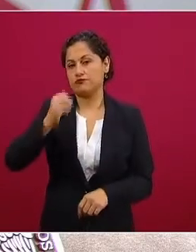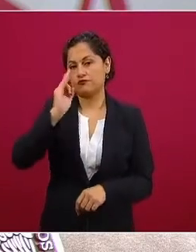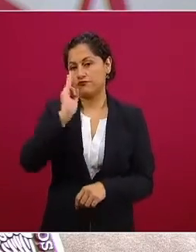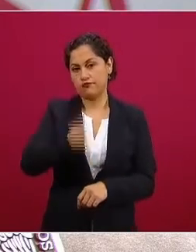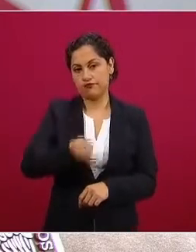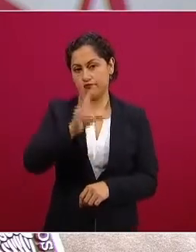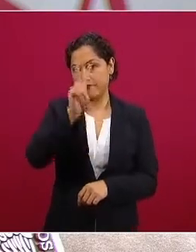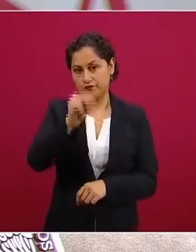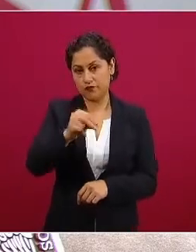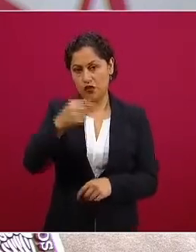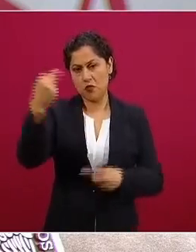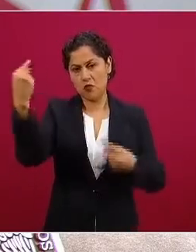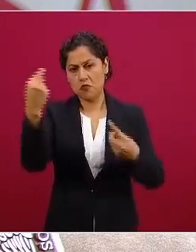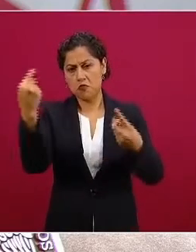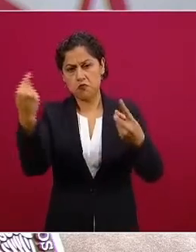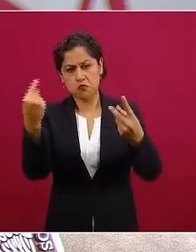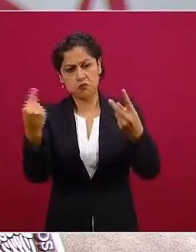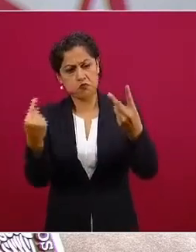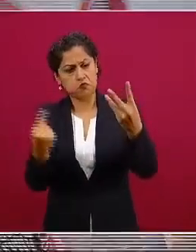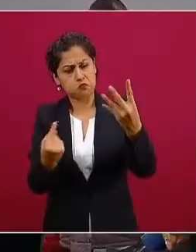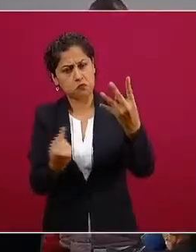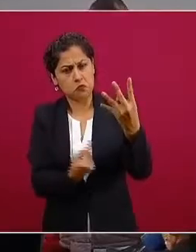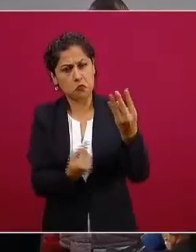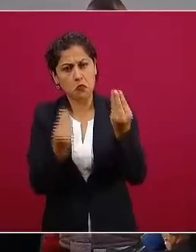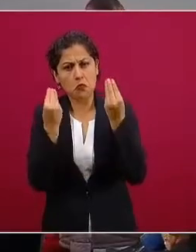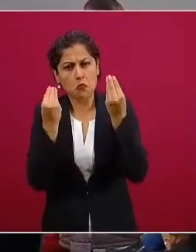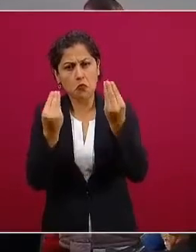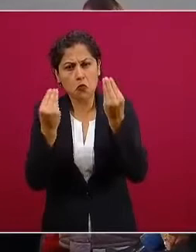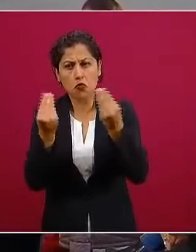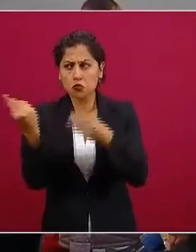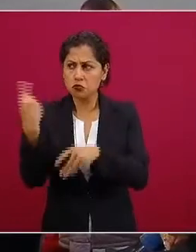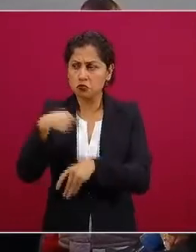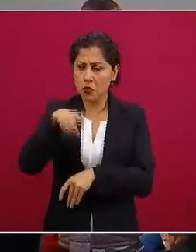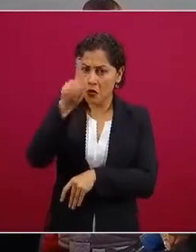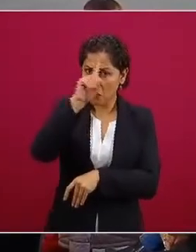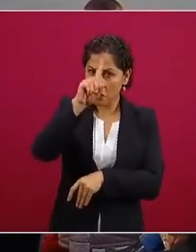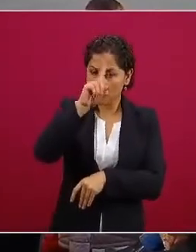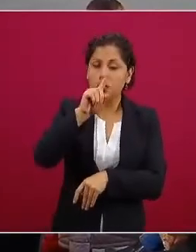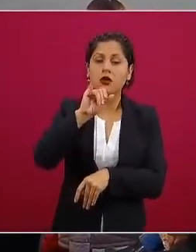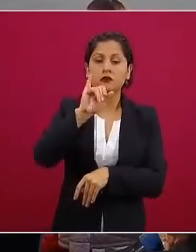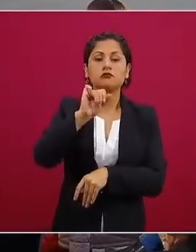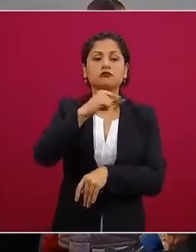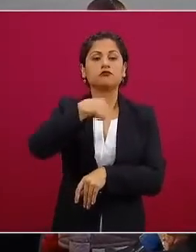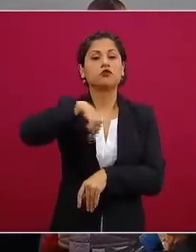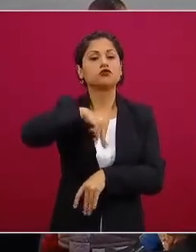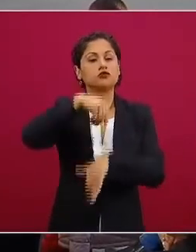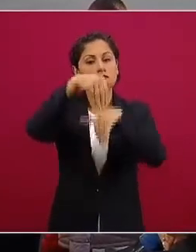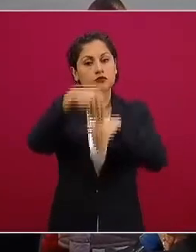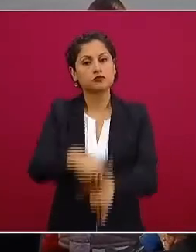y muchas otras cosas ahora ahora